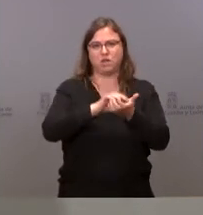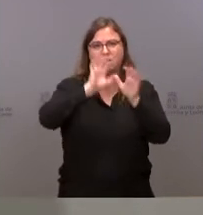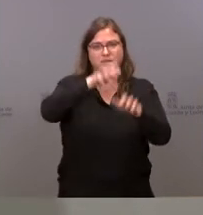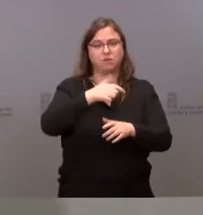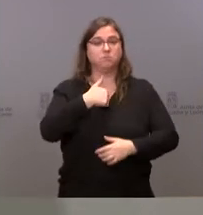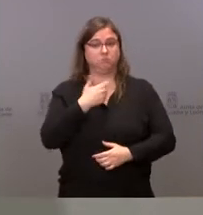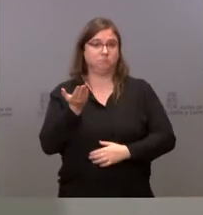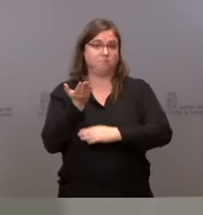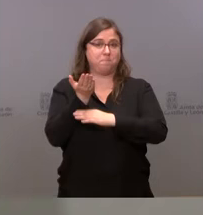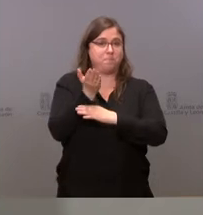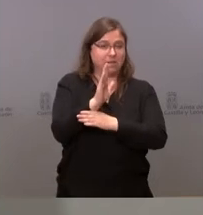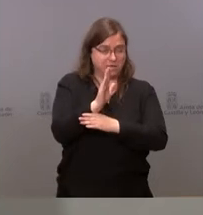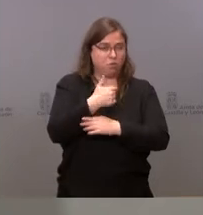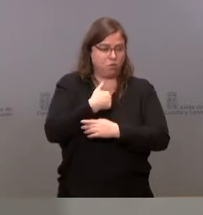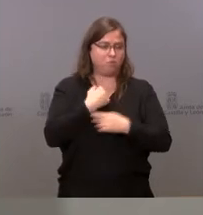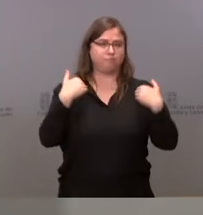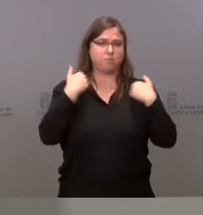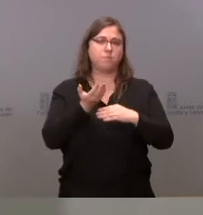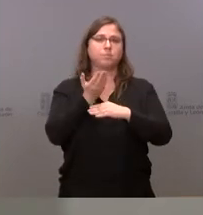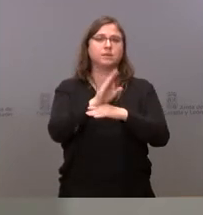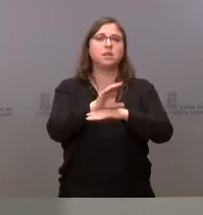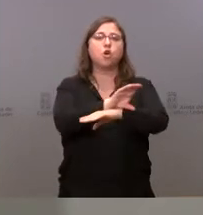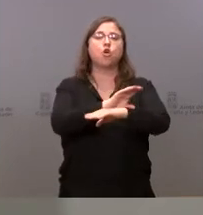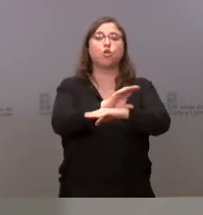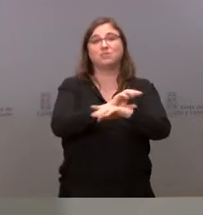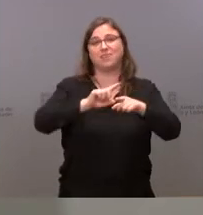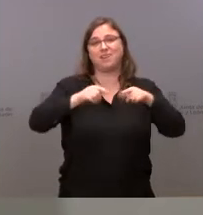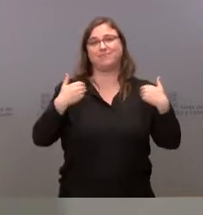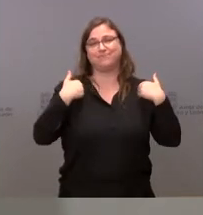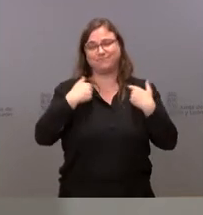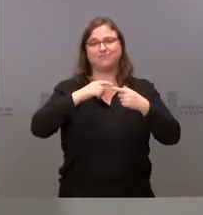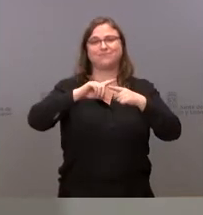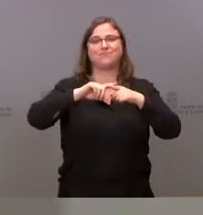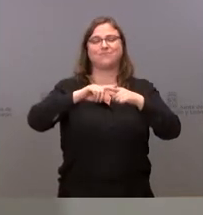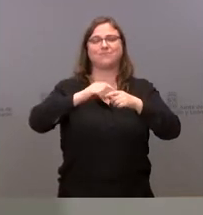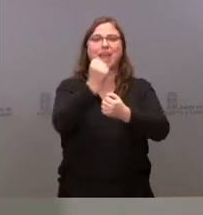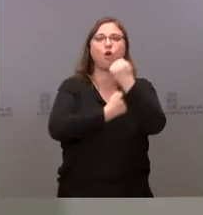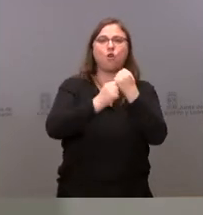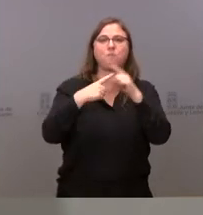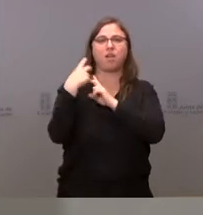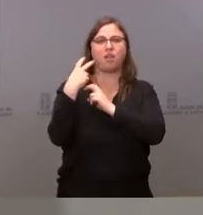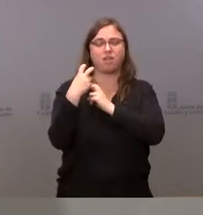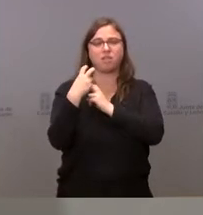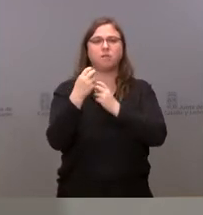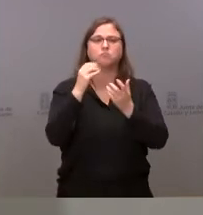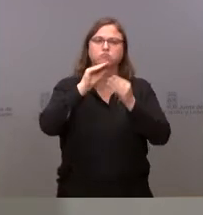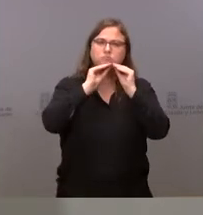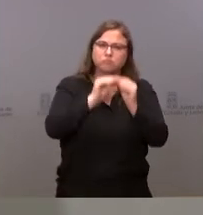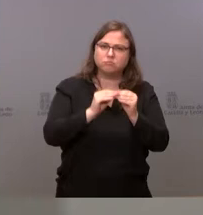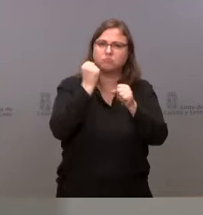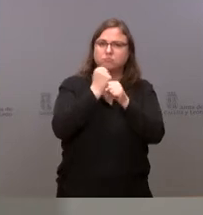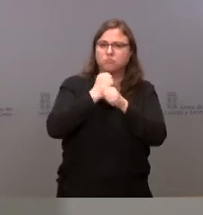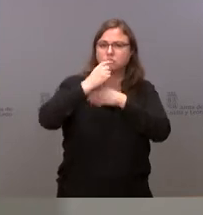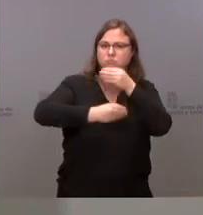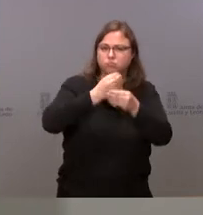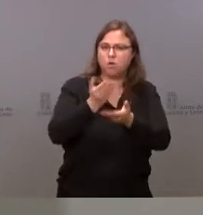presentado yo al Consejo de Gobierno como Consejería de Economía y Hacienda y que ha requerido el trabajo y la tramitación por parte de